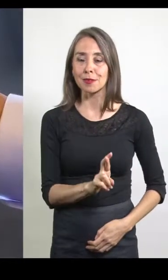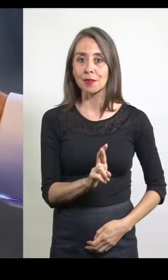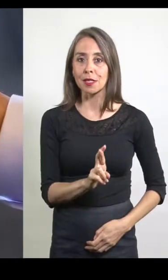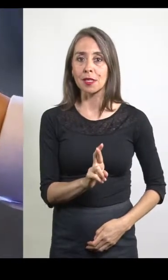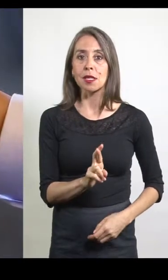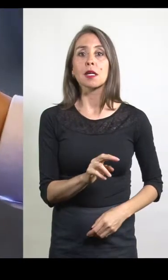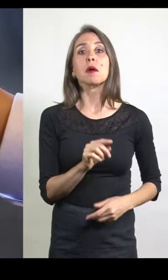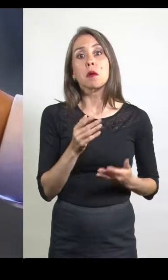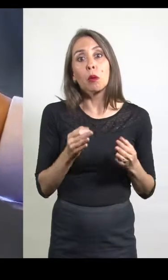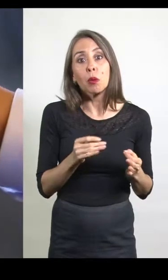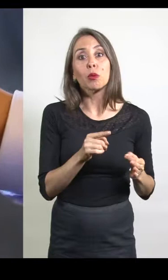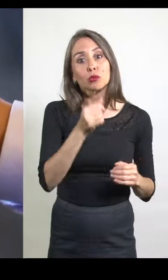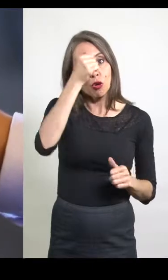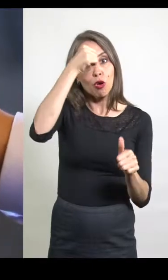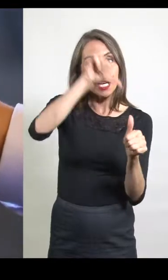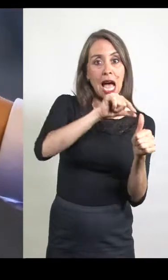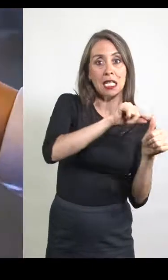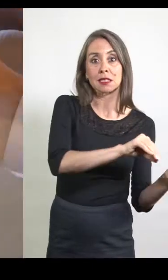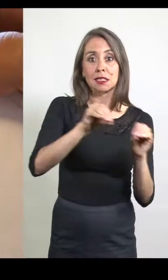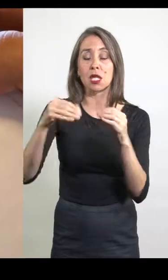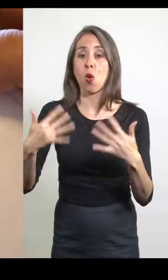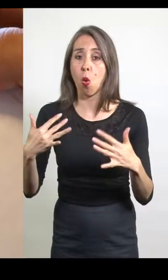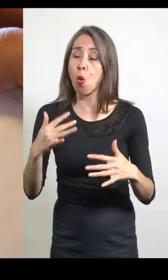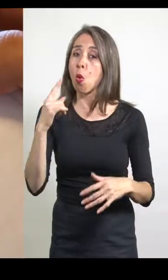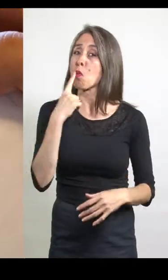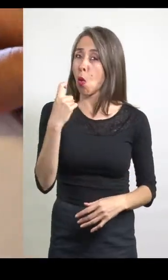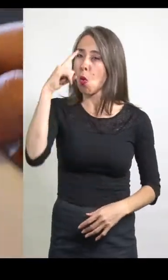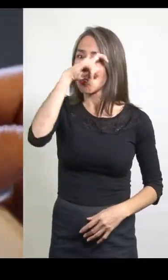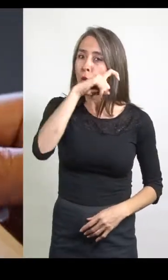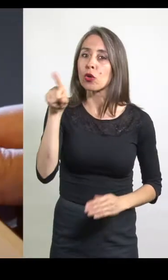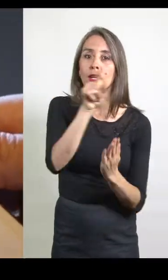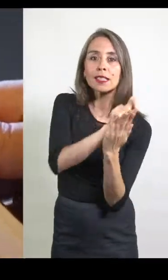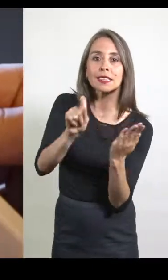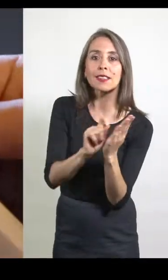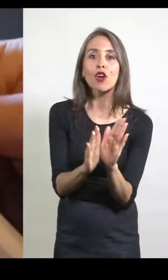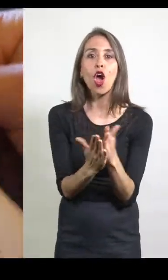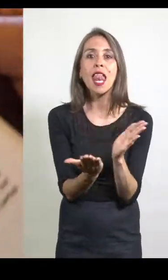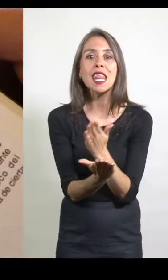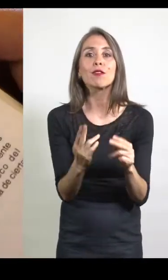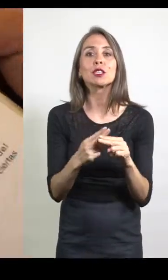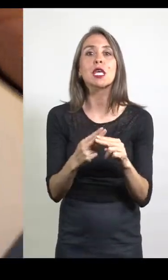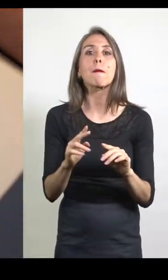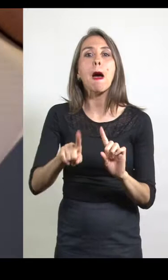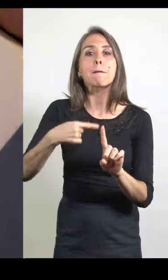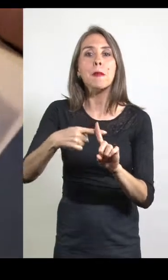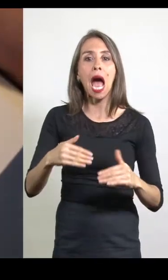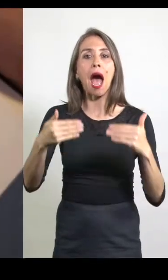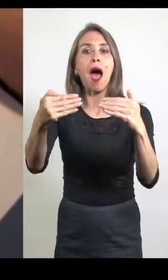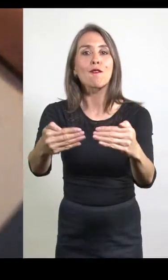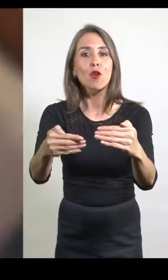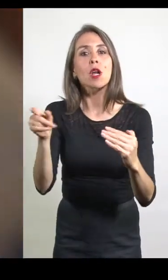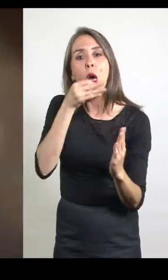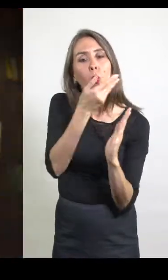Con motivo de esta relegación, que fue muy dura, él escribió un libro llamado Más Afuera donde narra sus experiencias como